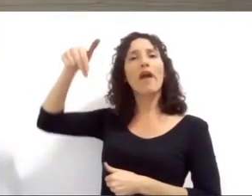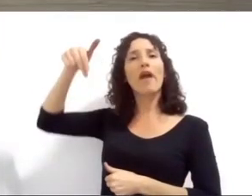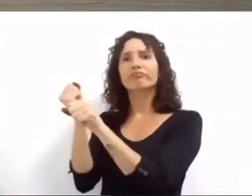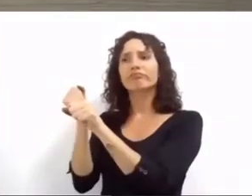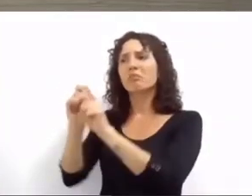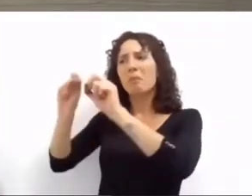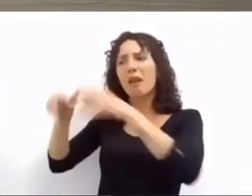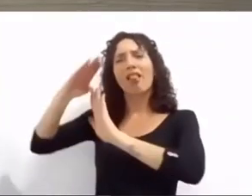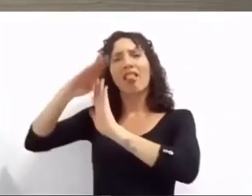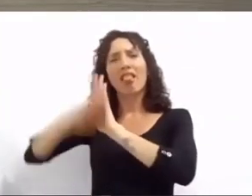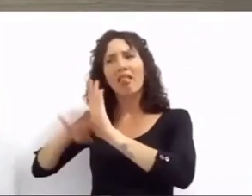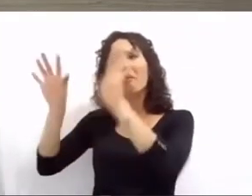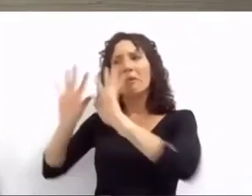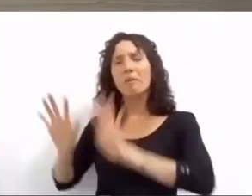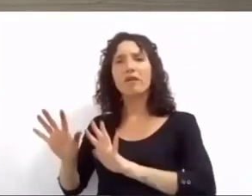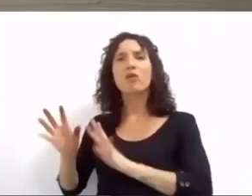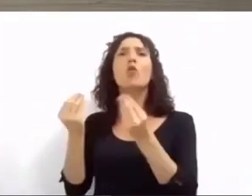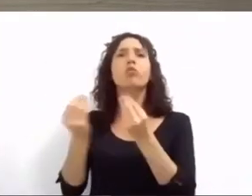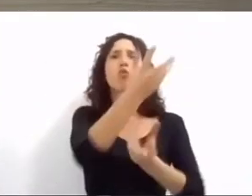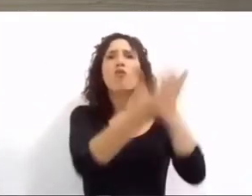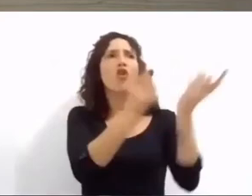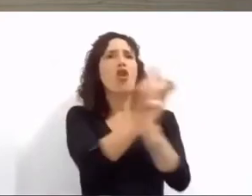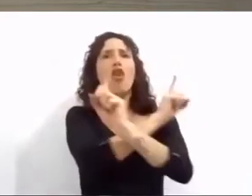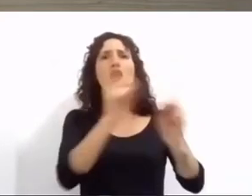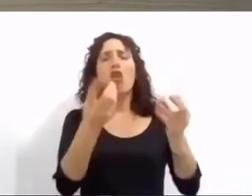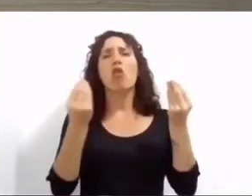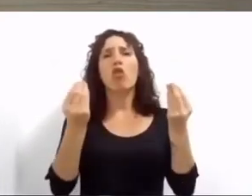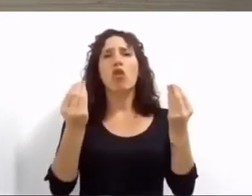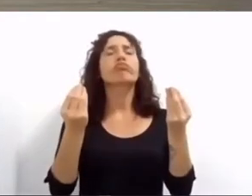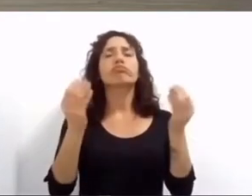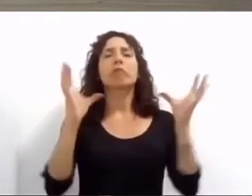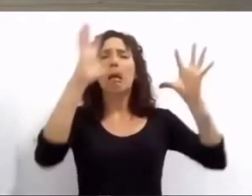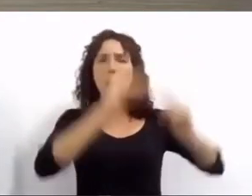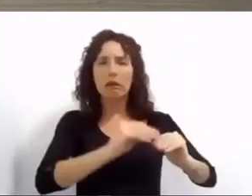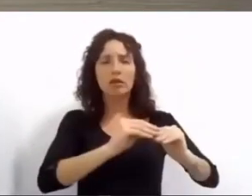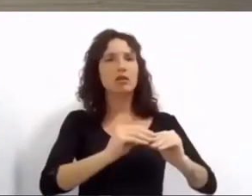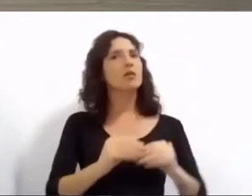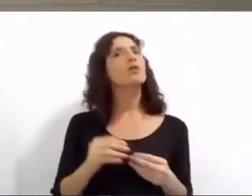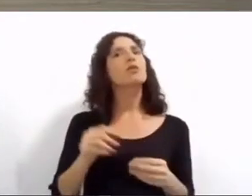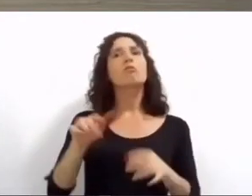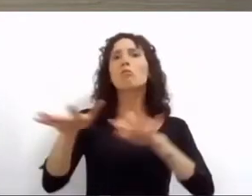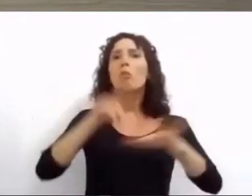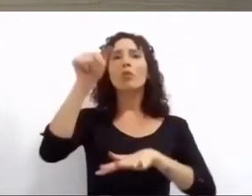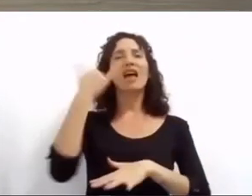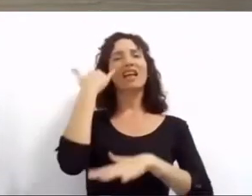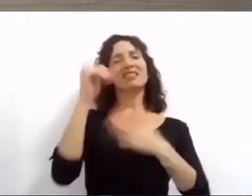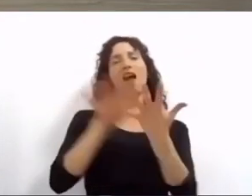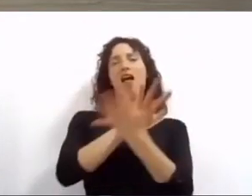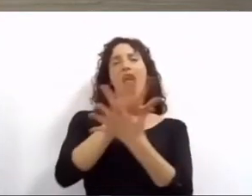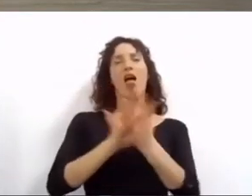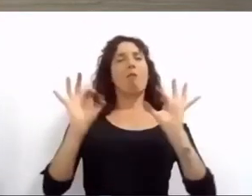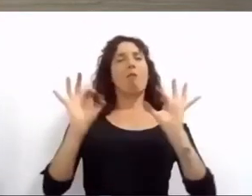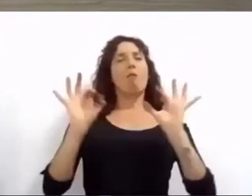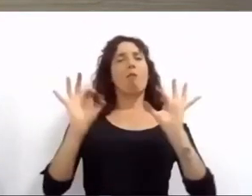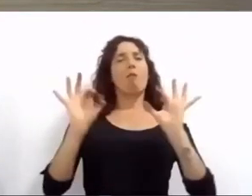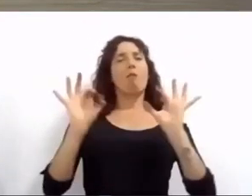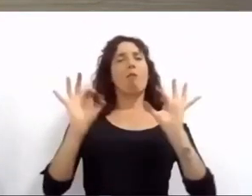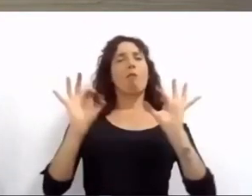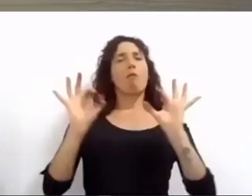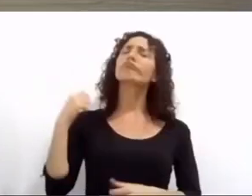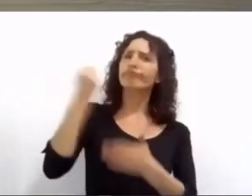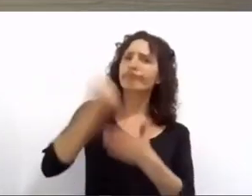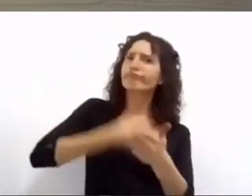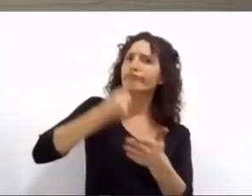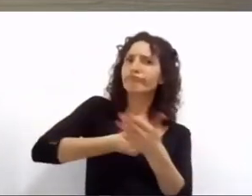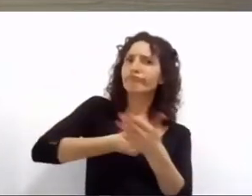constante en la zona para prevenir los incendios la batalla legal no terminó seguimos reuniendo pruebas y aportándolas para